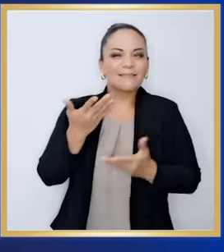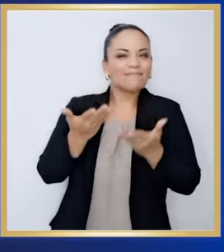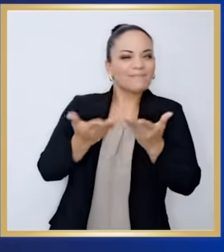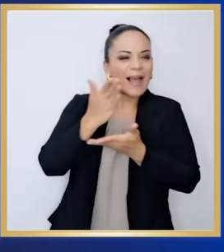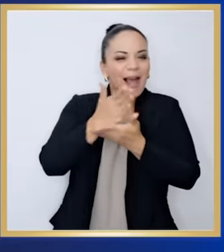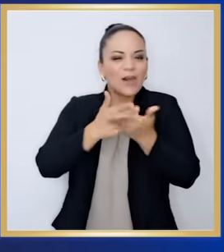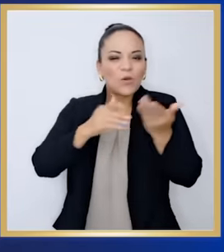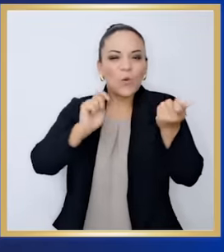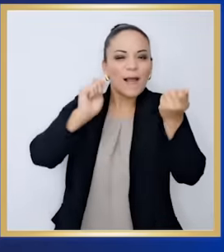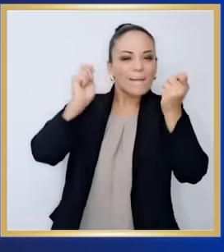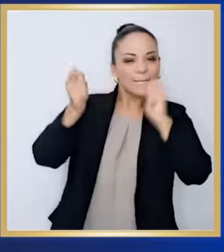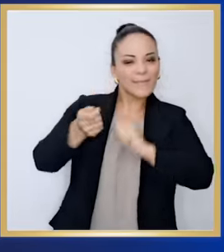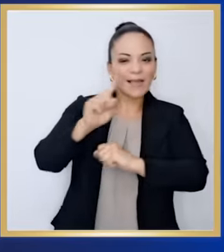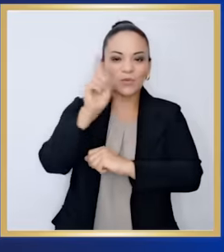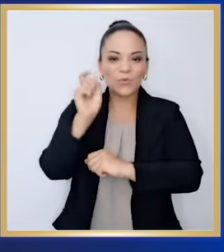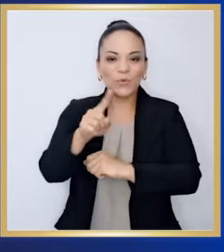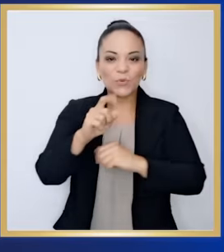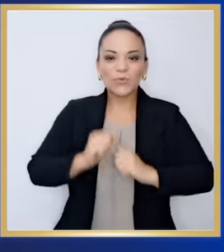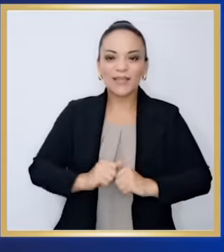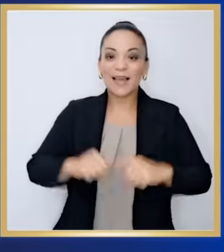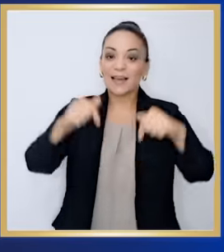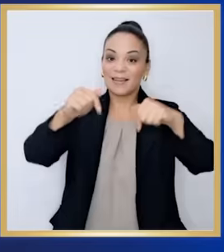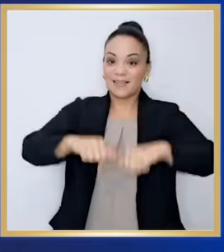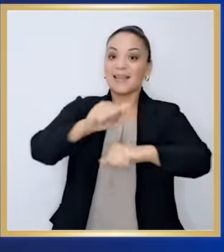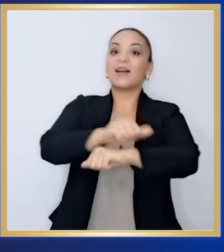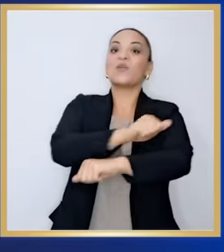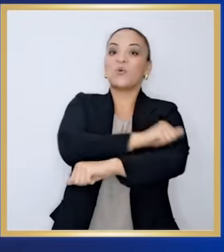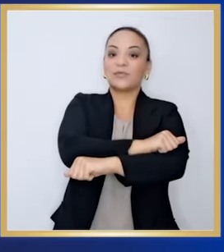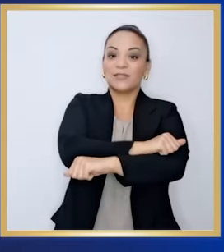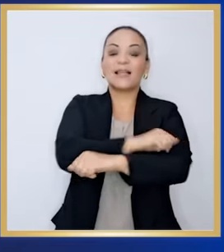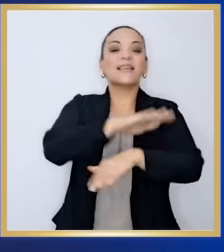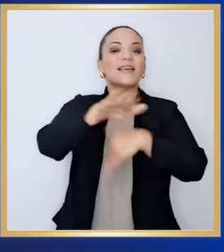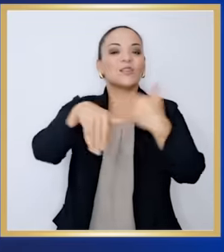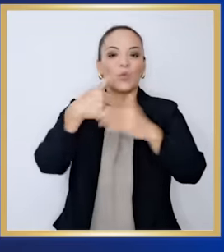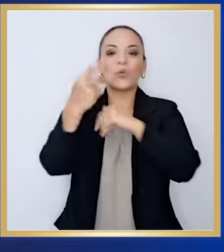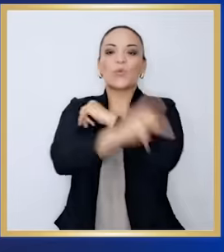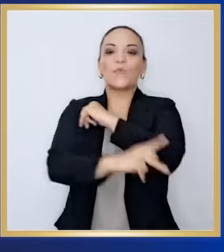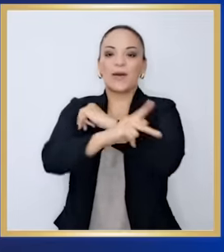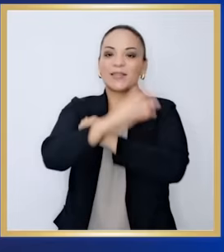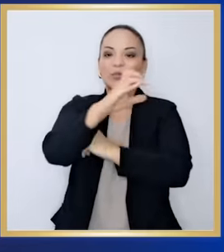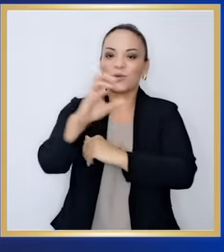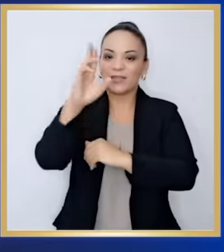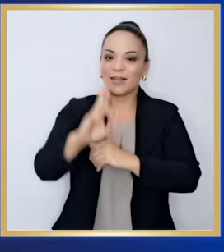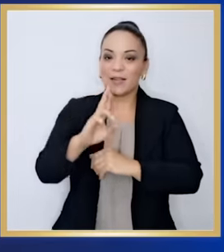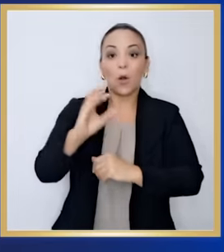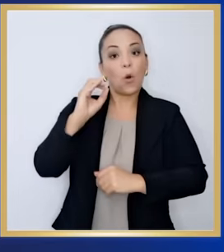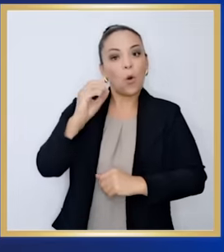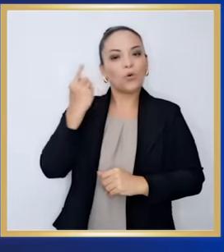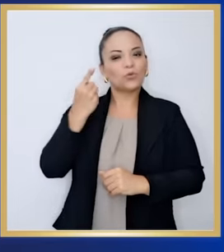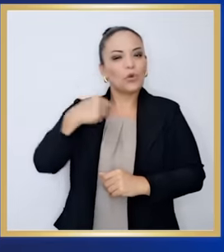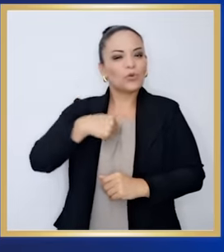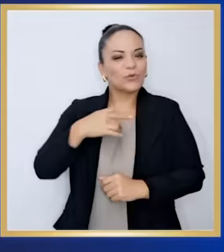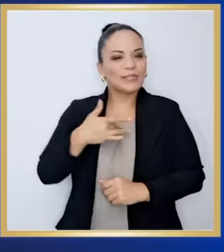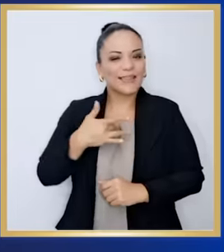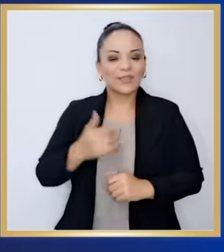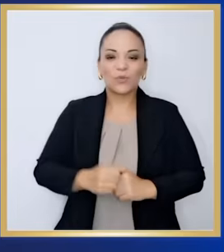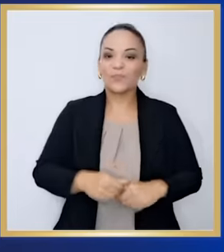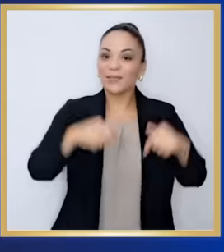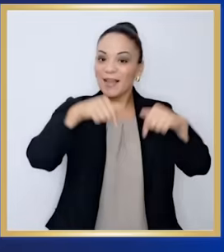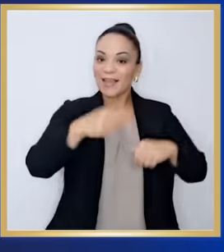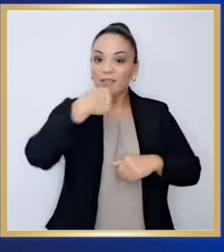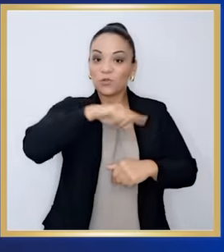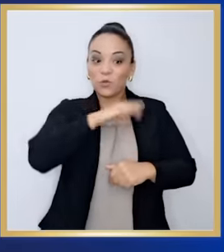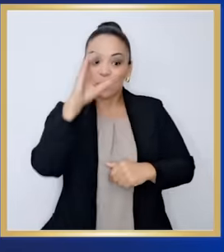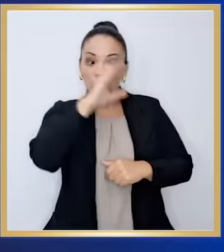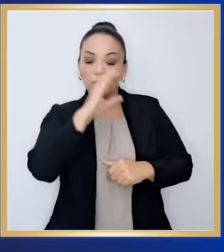hay algo que está cambiando. En Acosta y en Costa Rica, o soy solo yo.